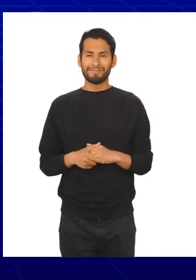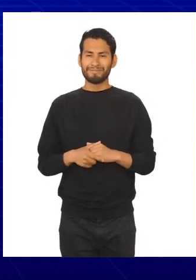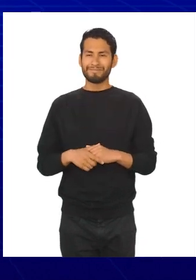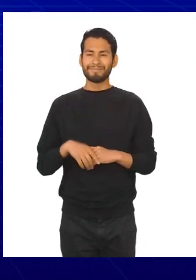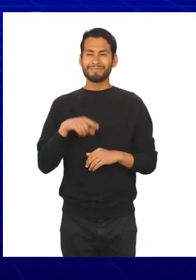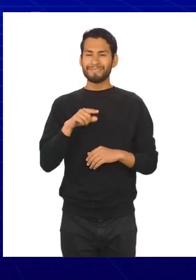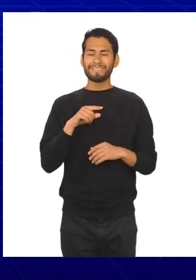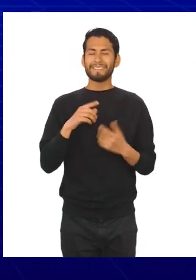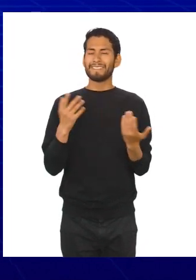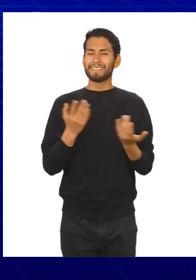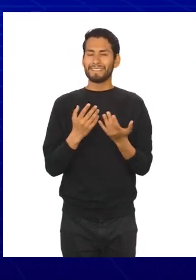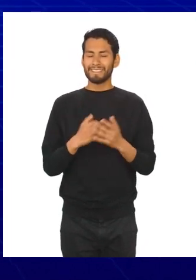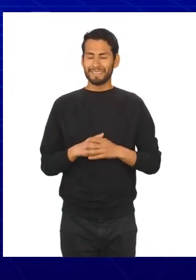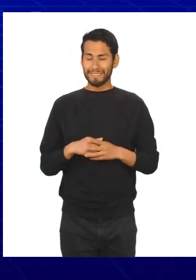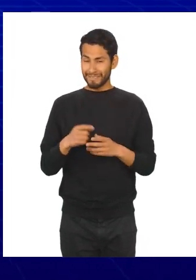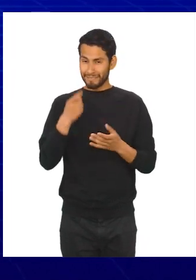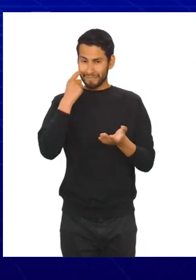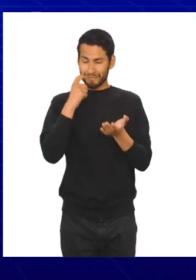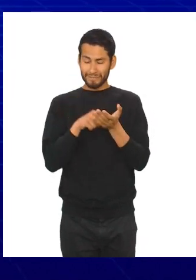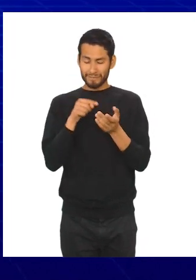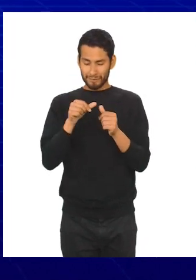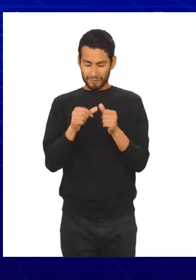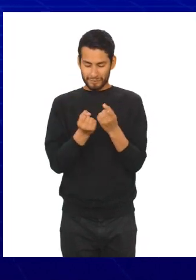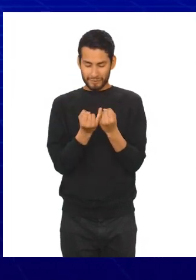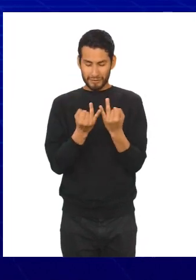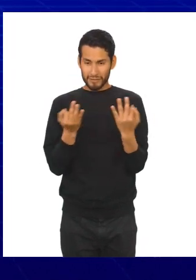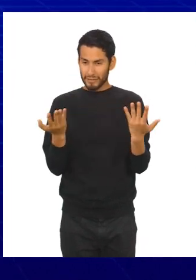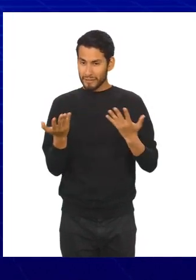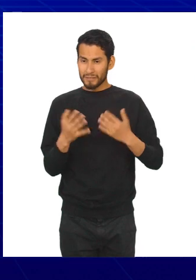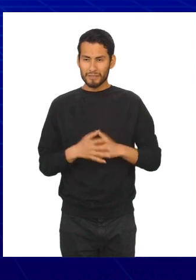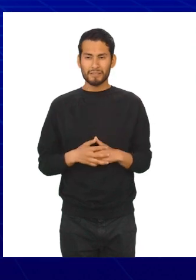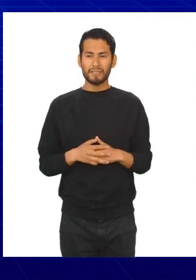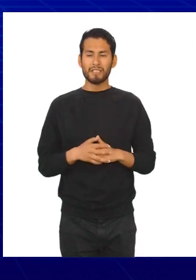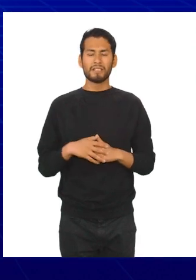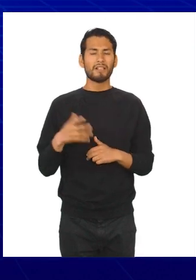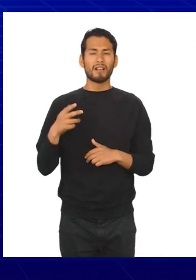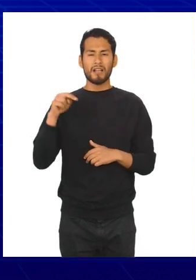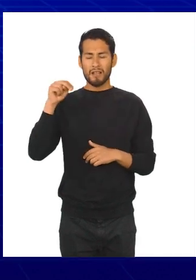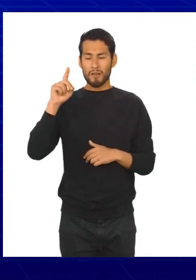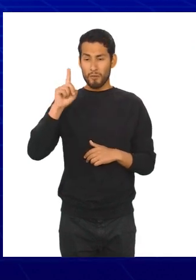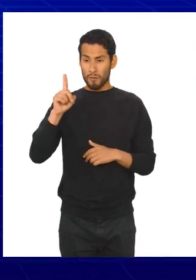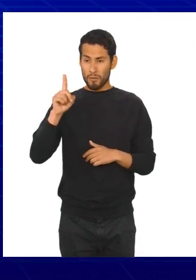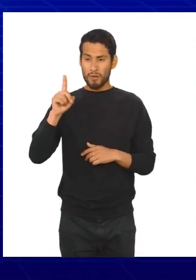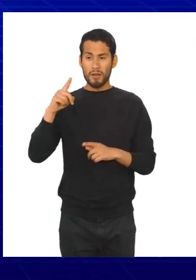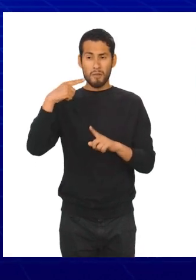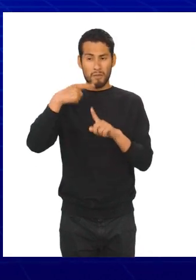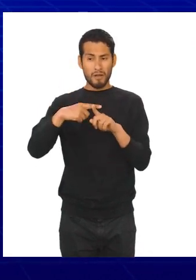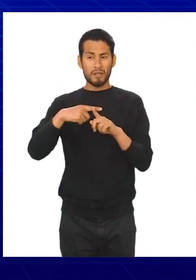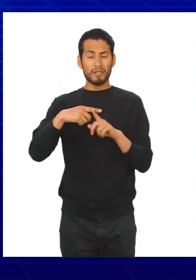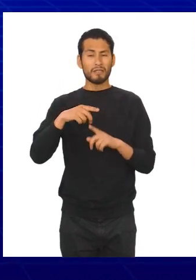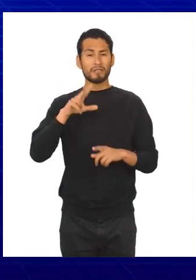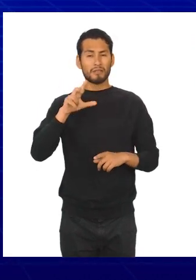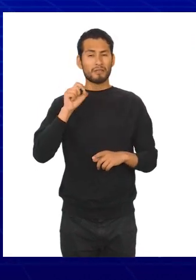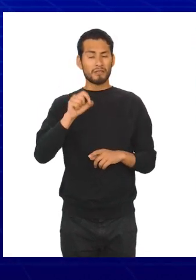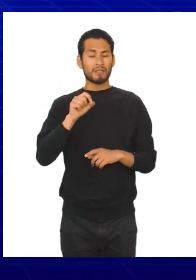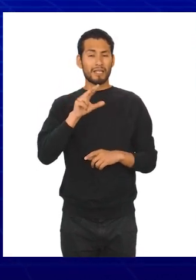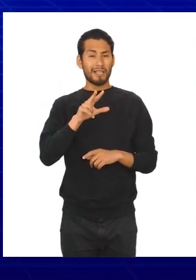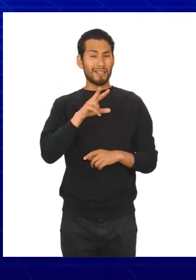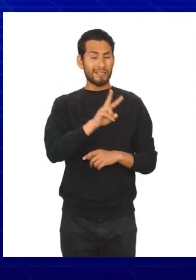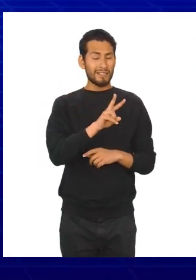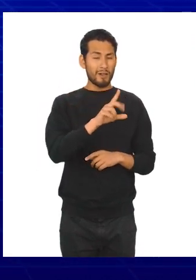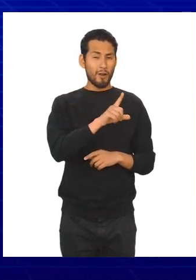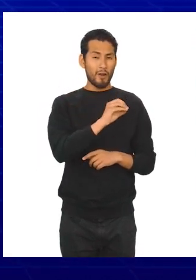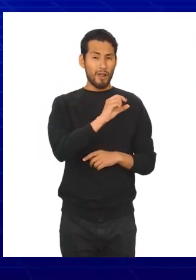Calculando el número de intervalos se obtiene. Número de intervalos es igual a 1 más 3